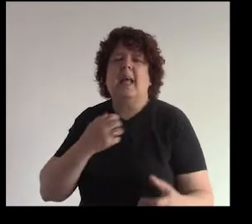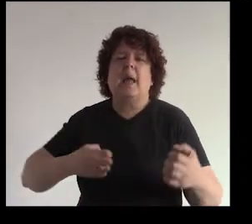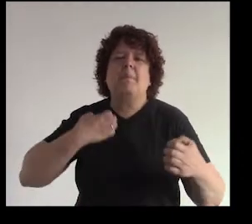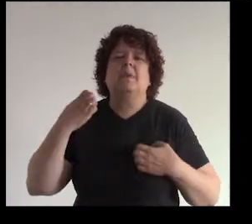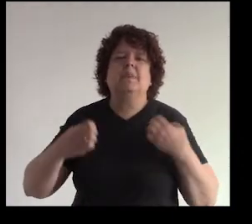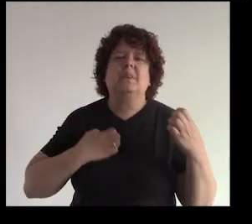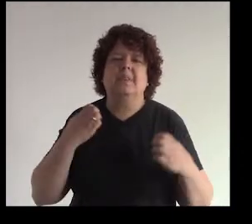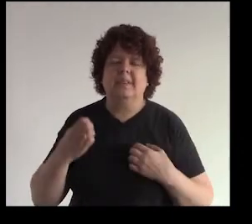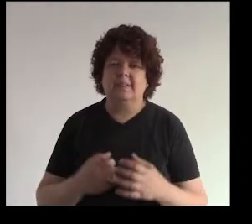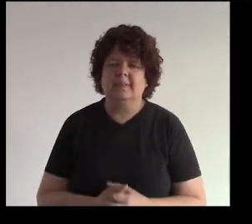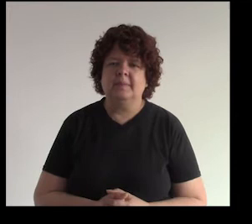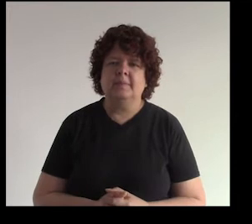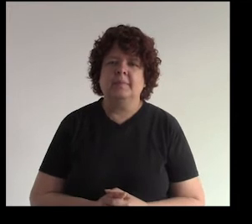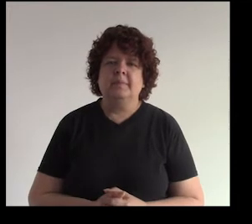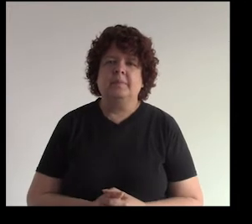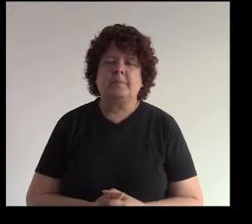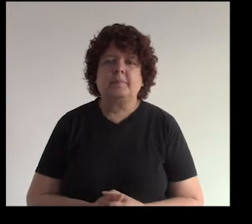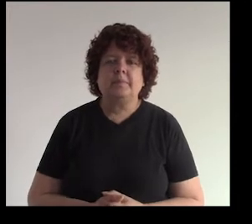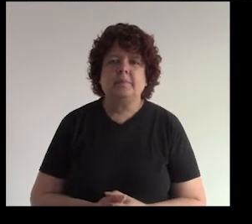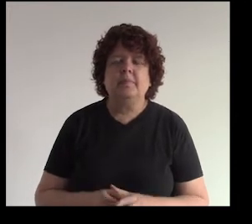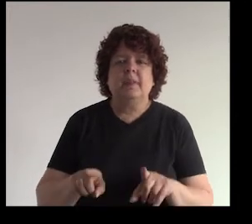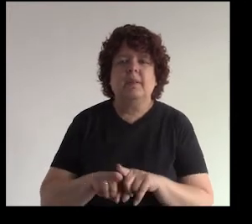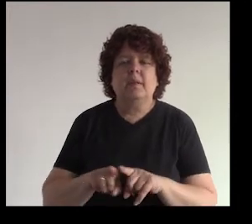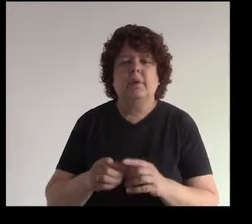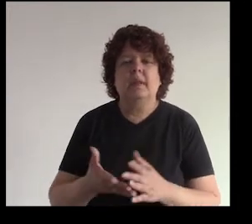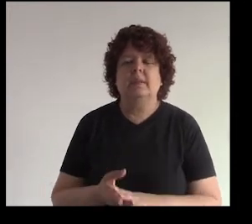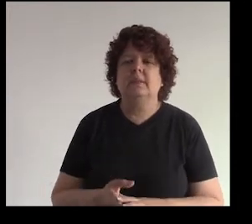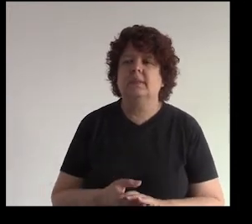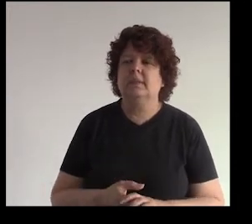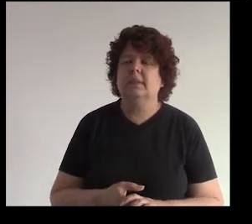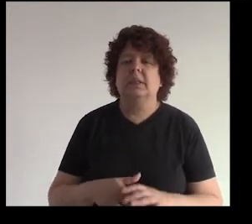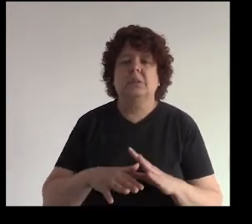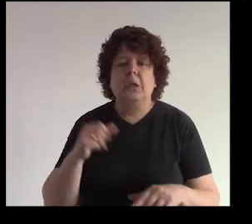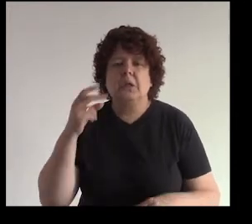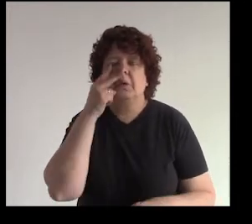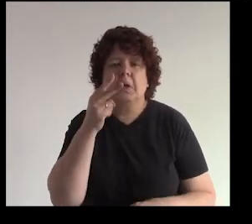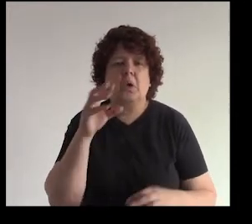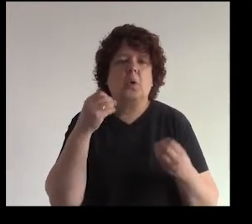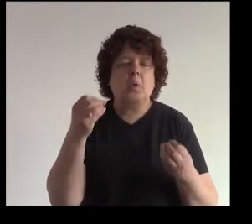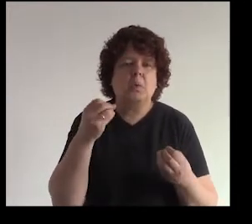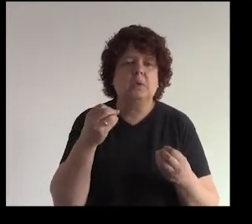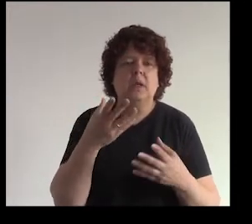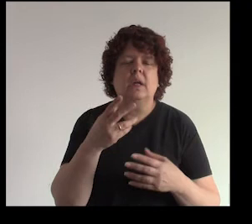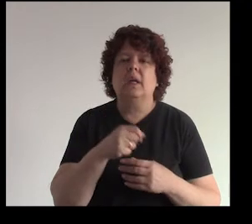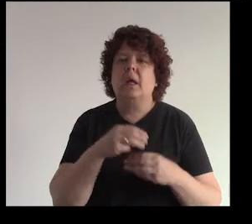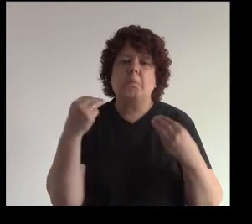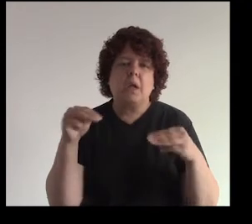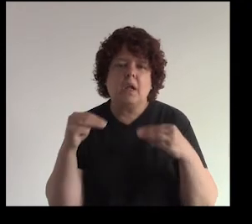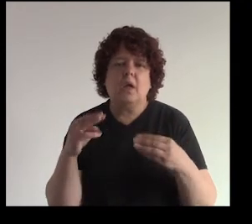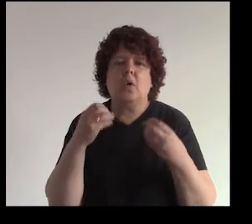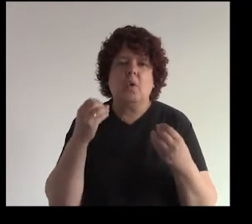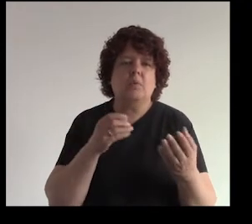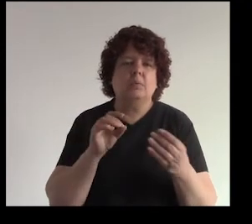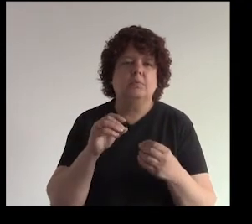eso también ayuda mucho ¿bien? también puedes salir y ver cómo está el mercado ¿no? de hecho la red social te